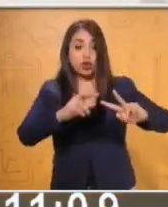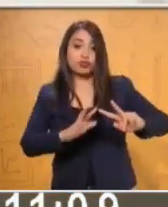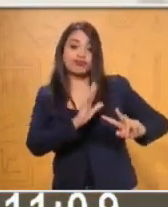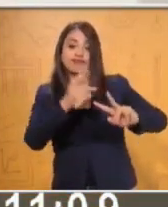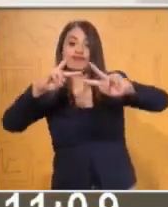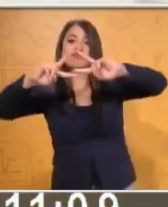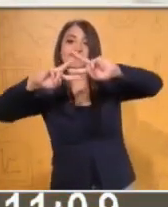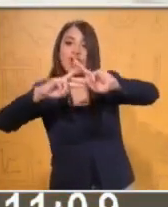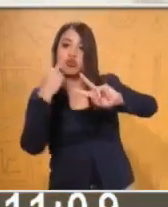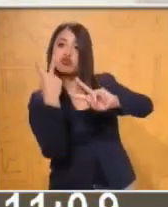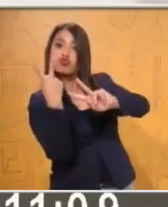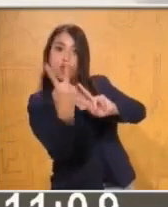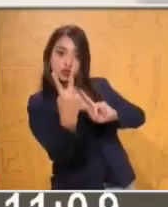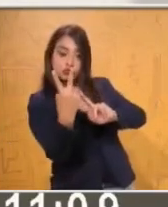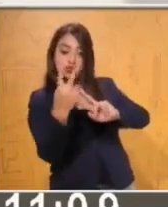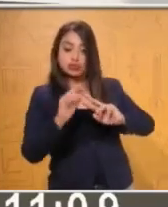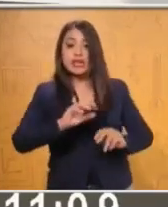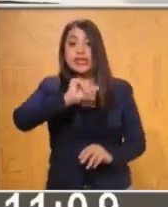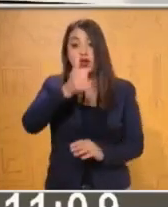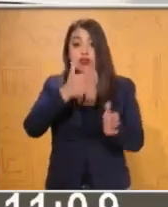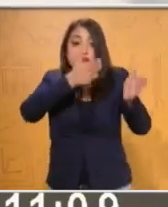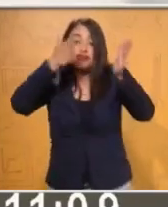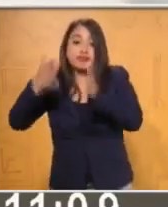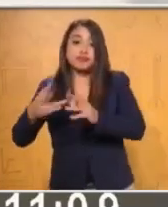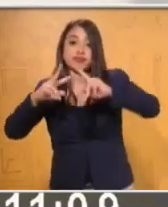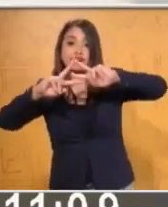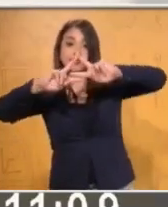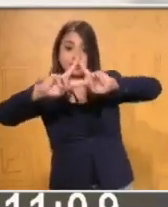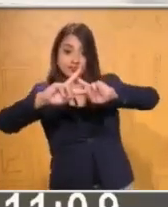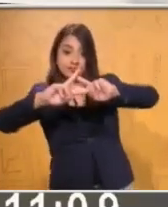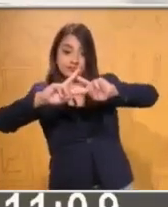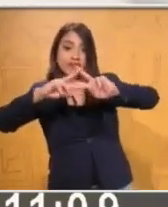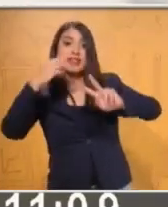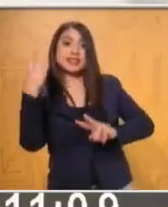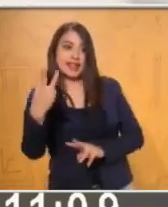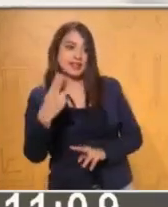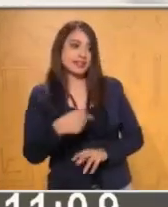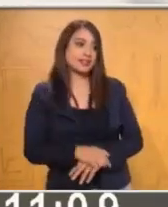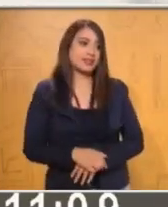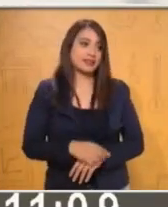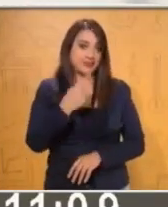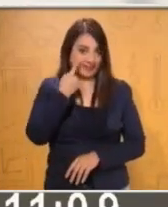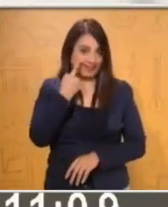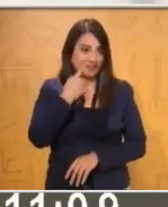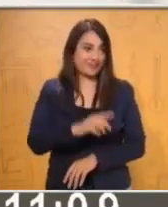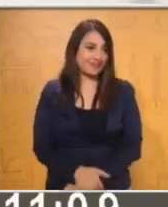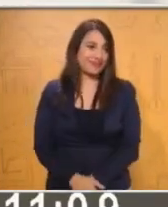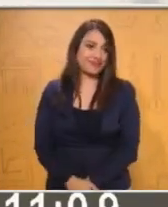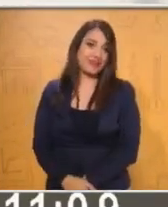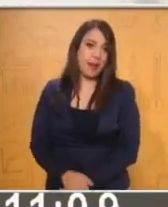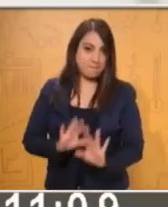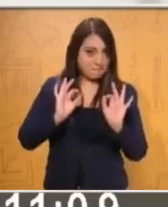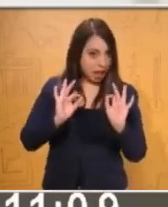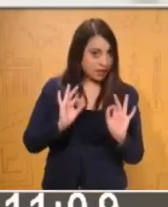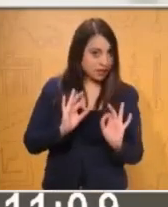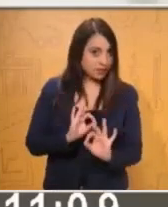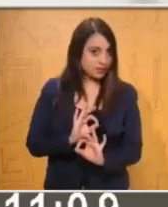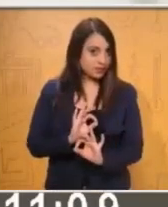Y en la tercera figura tenemos tres triángulos. Uno, dos, tres. ¿Vamos bien?